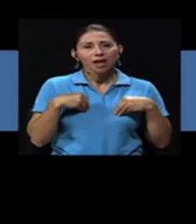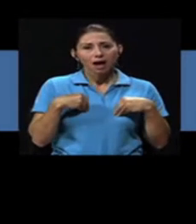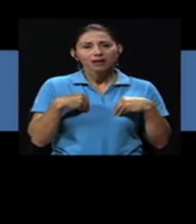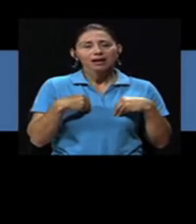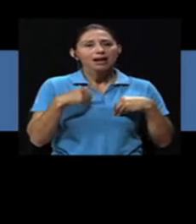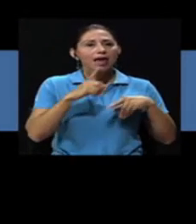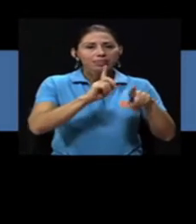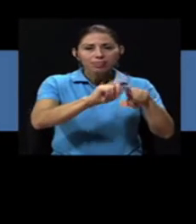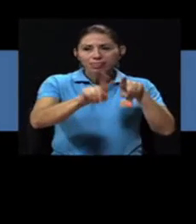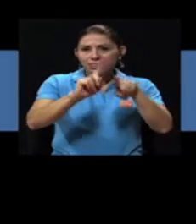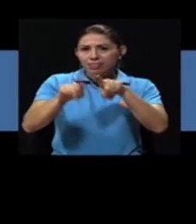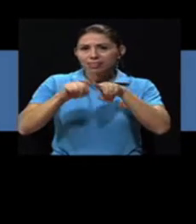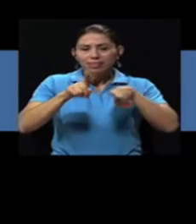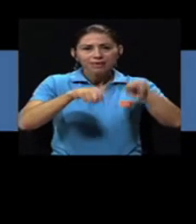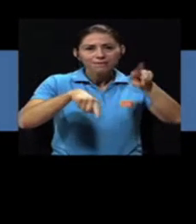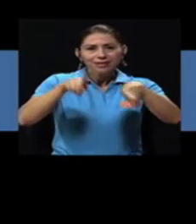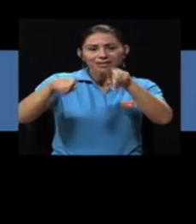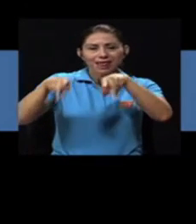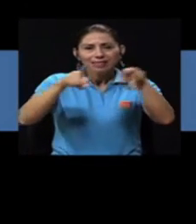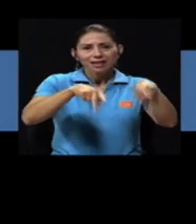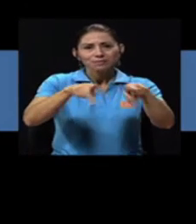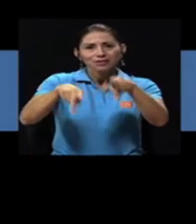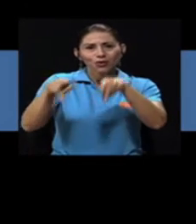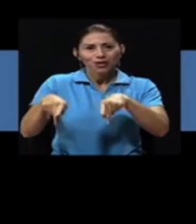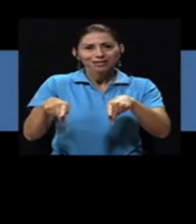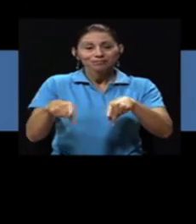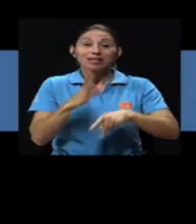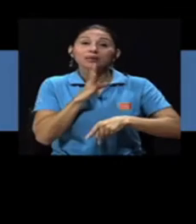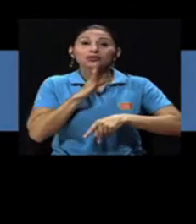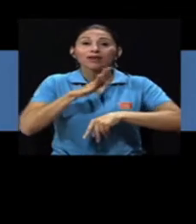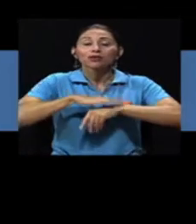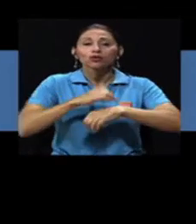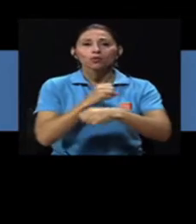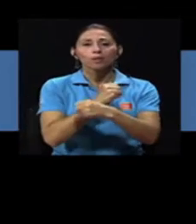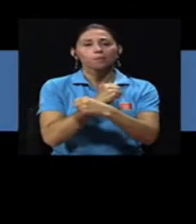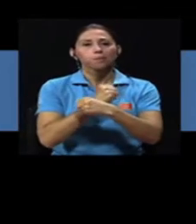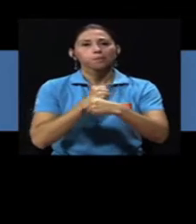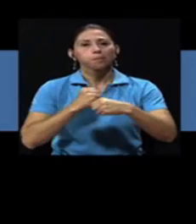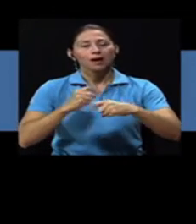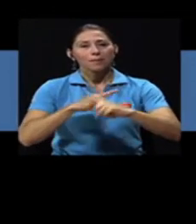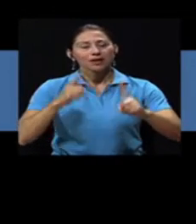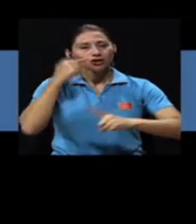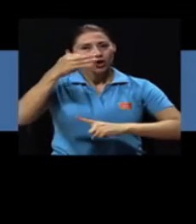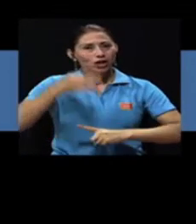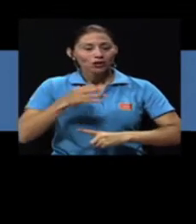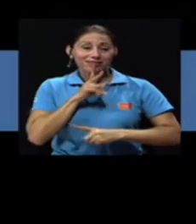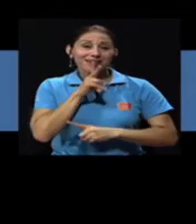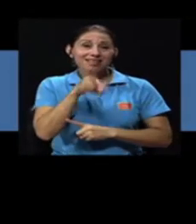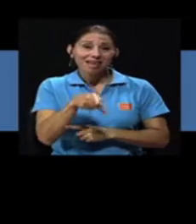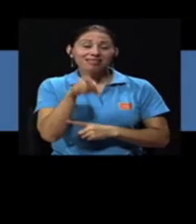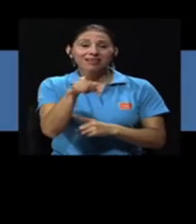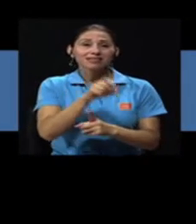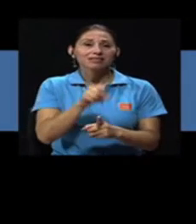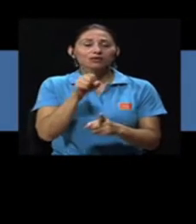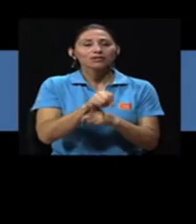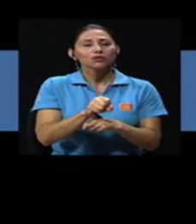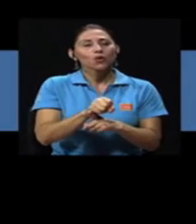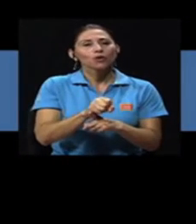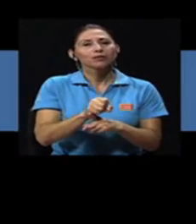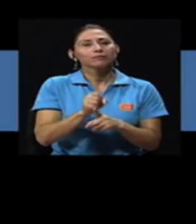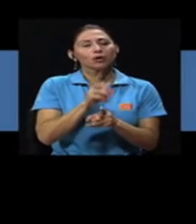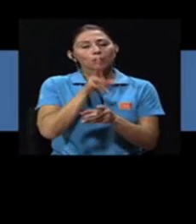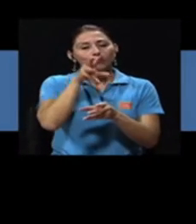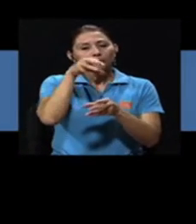la diversidad de las personas, ¿verdad? Pues estamos hablando de obesidad, pero yo creo que en realidad es una cuestión y que